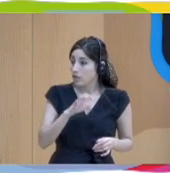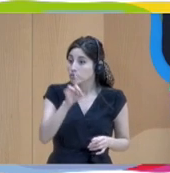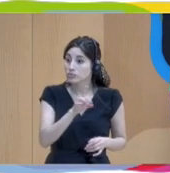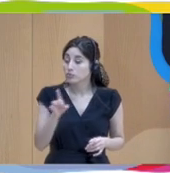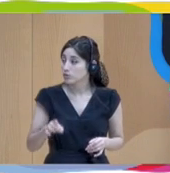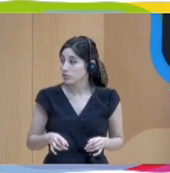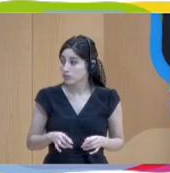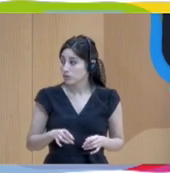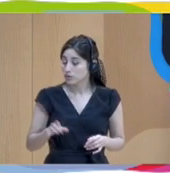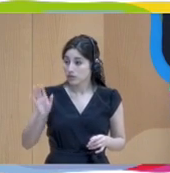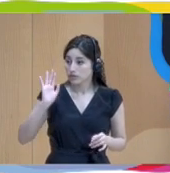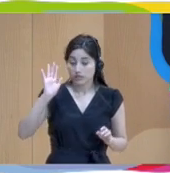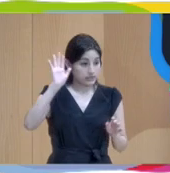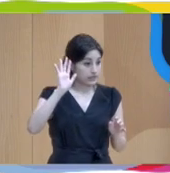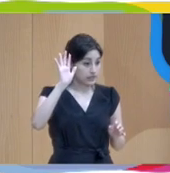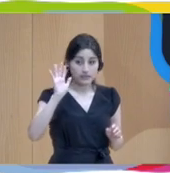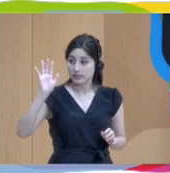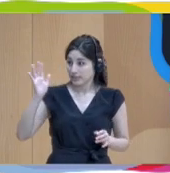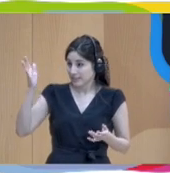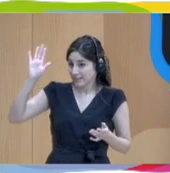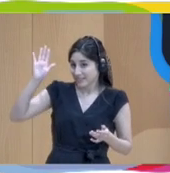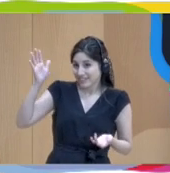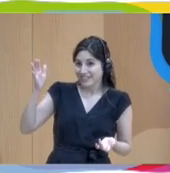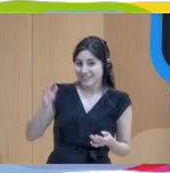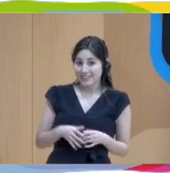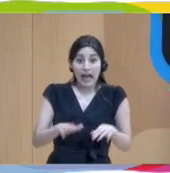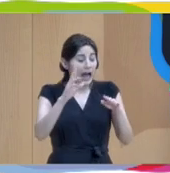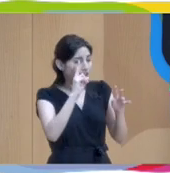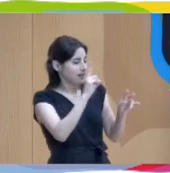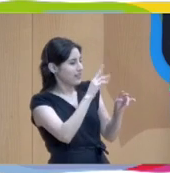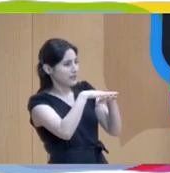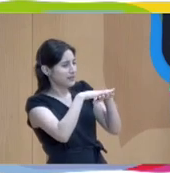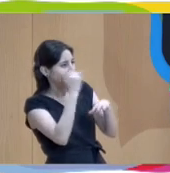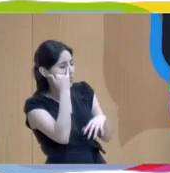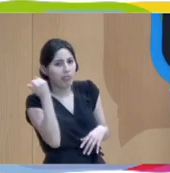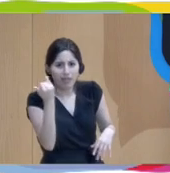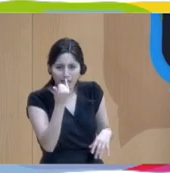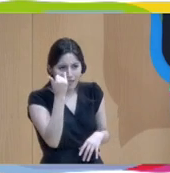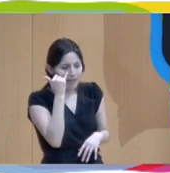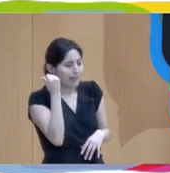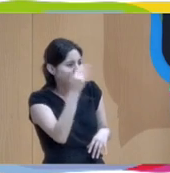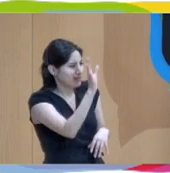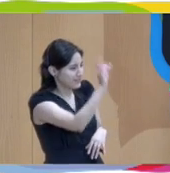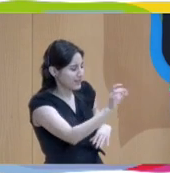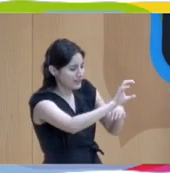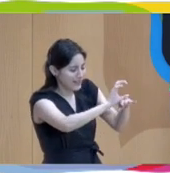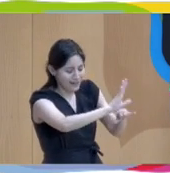estás? Aquí. Ay, perdona. Es que sabía. La consejera.